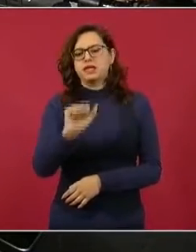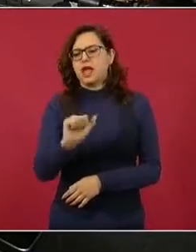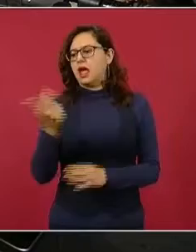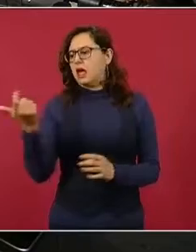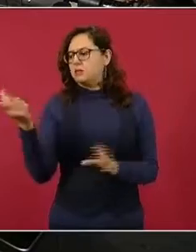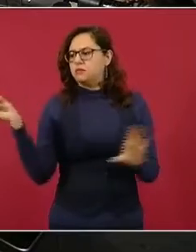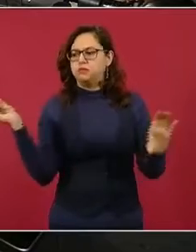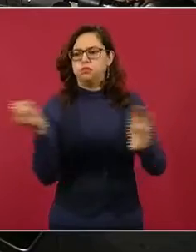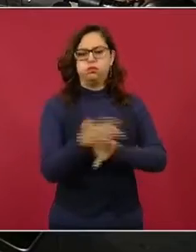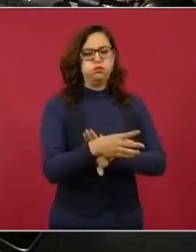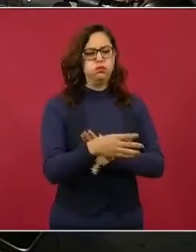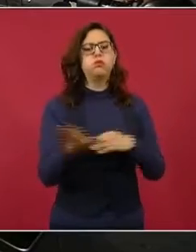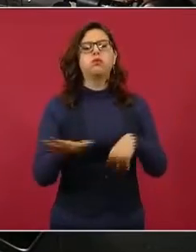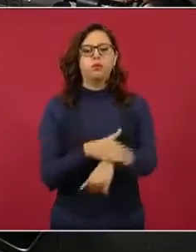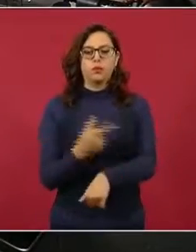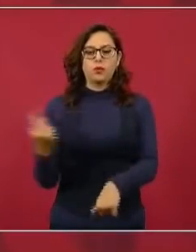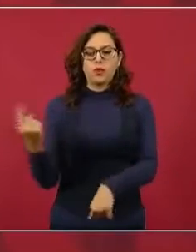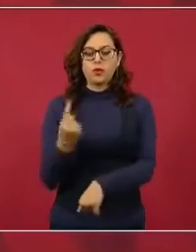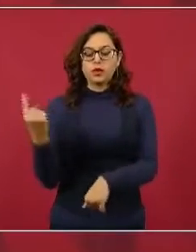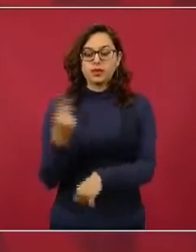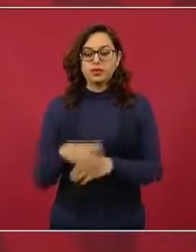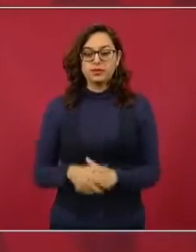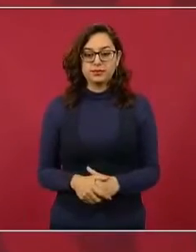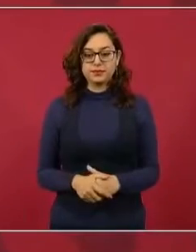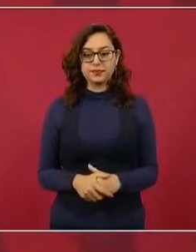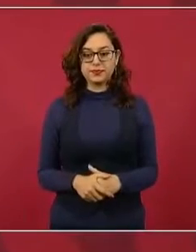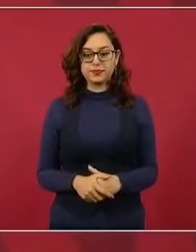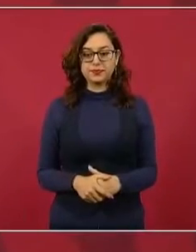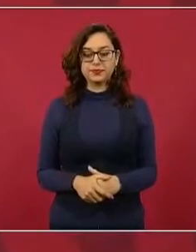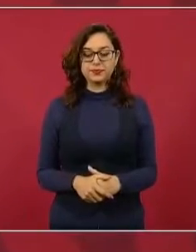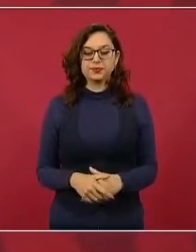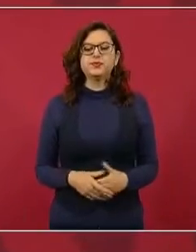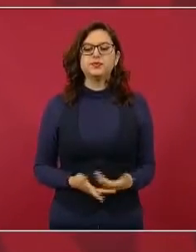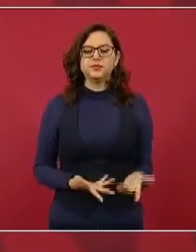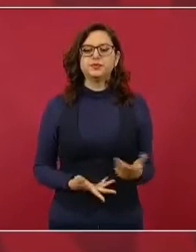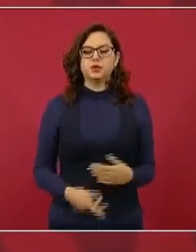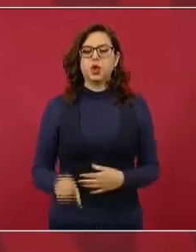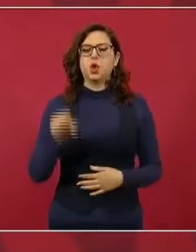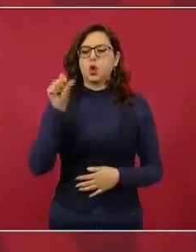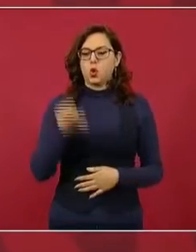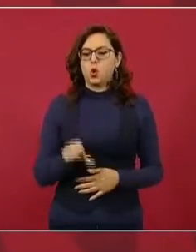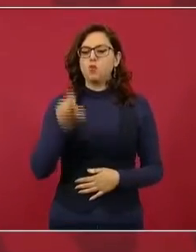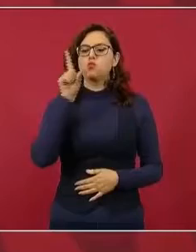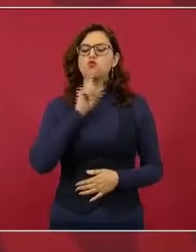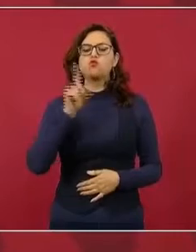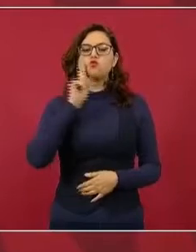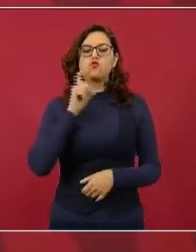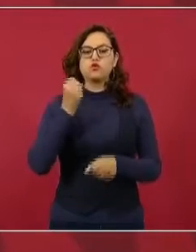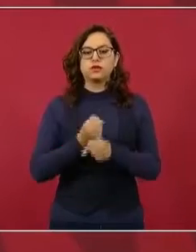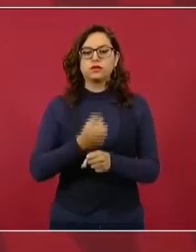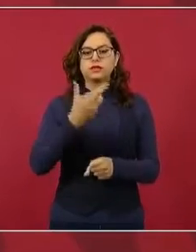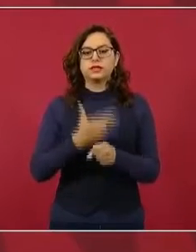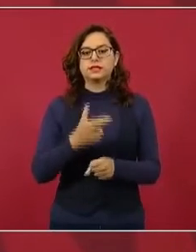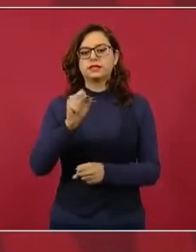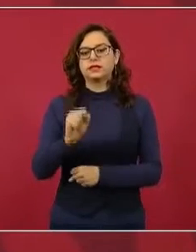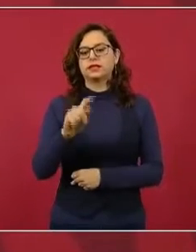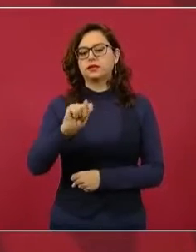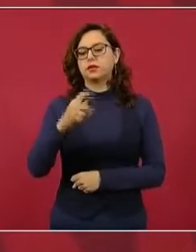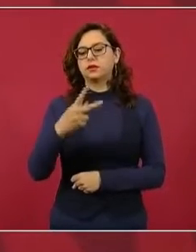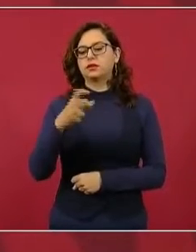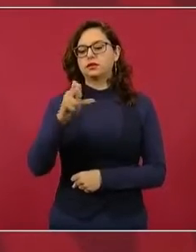las elecciones la secretaria del Trabajo, Luisa María Alcalde,